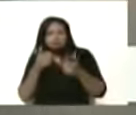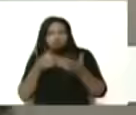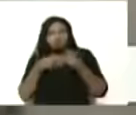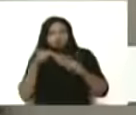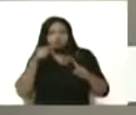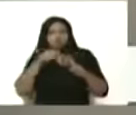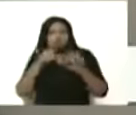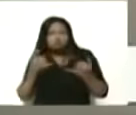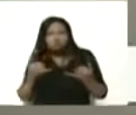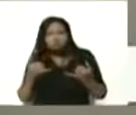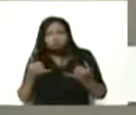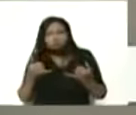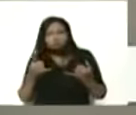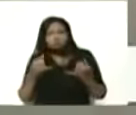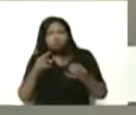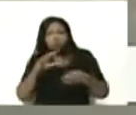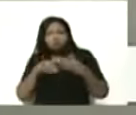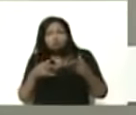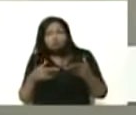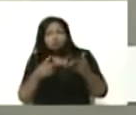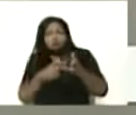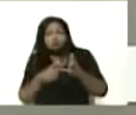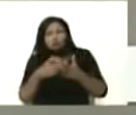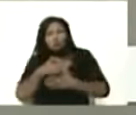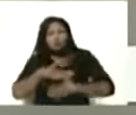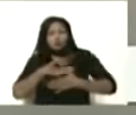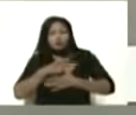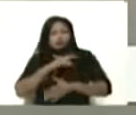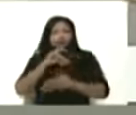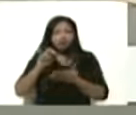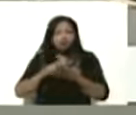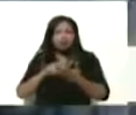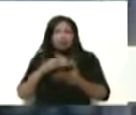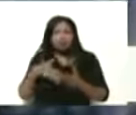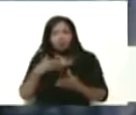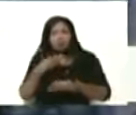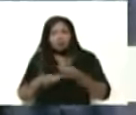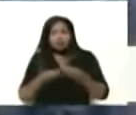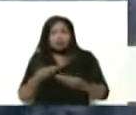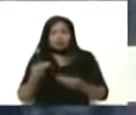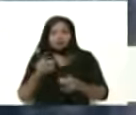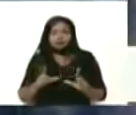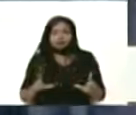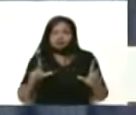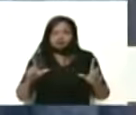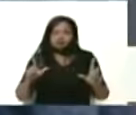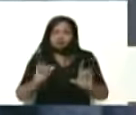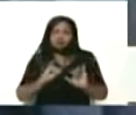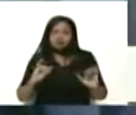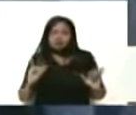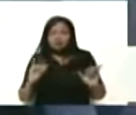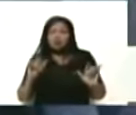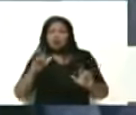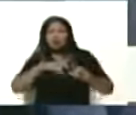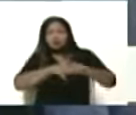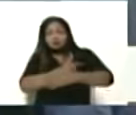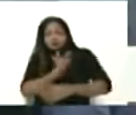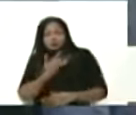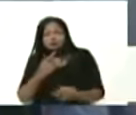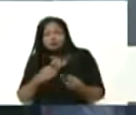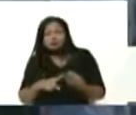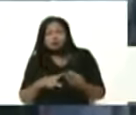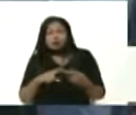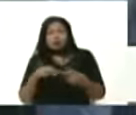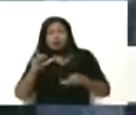que es la certificación de la calidad nacional que puedan ser certificadas en universidades en